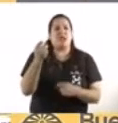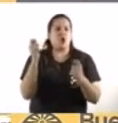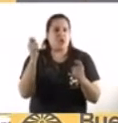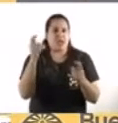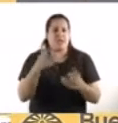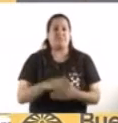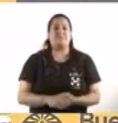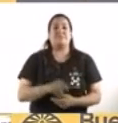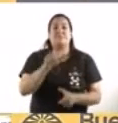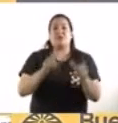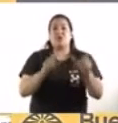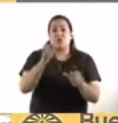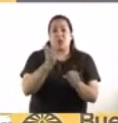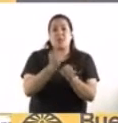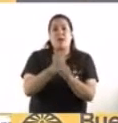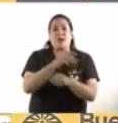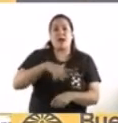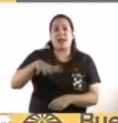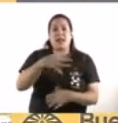pandemia. Llevamos